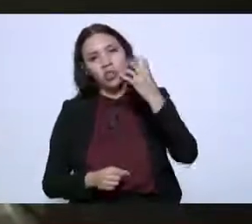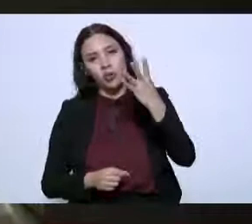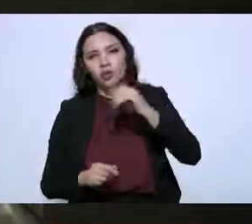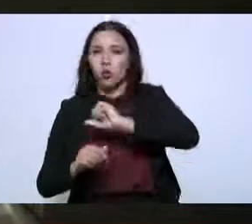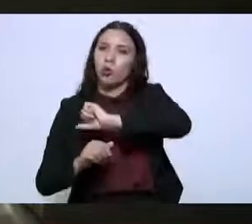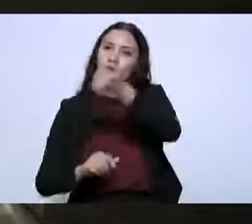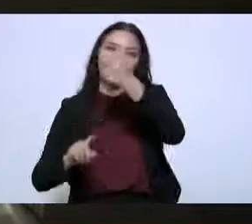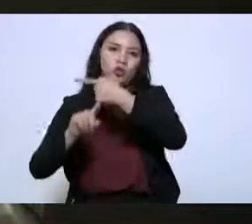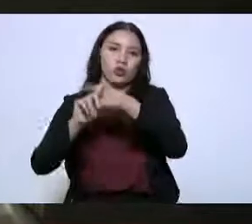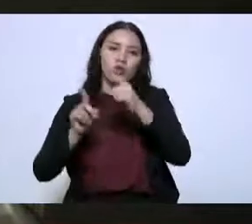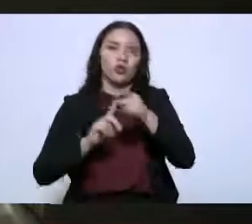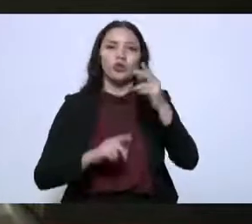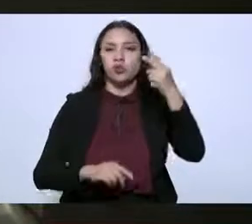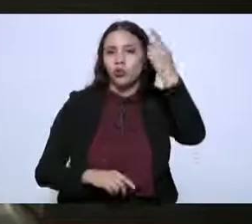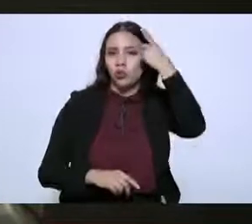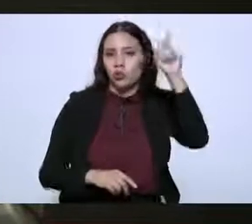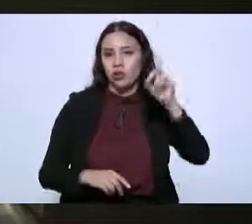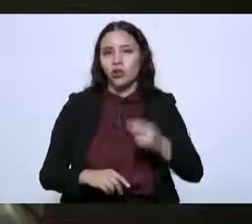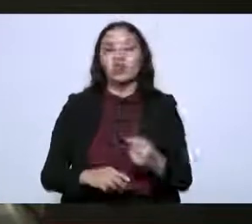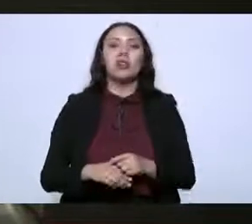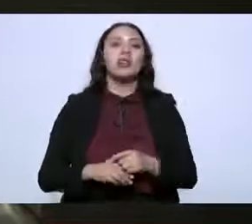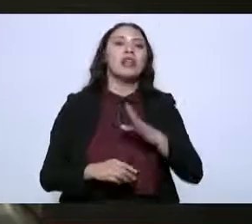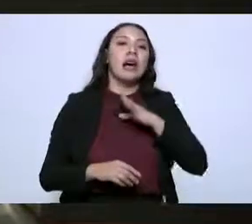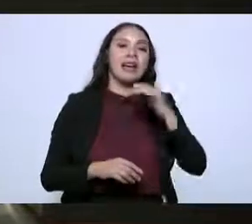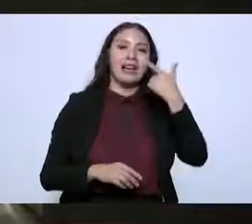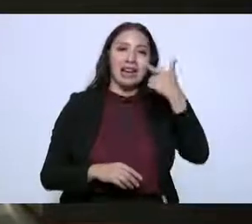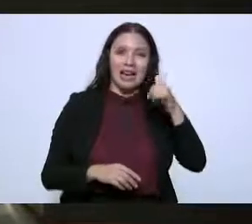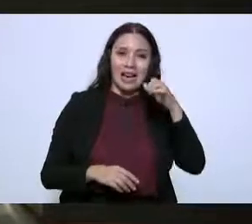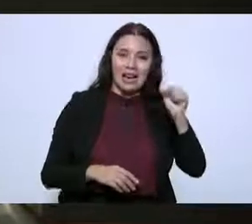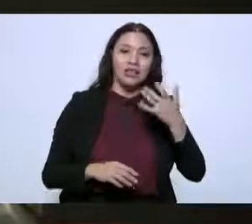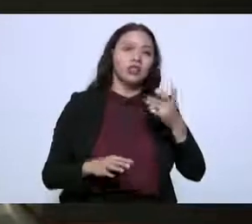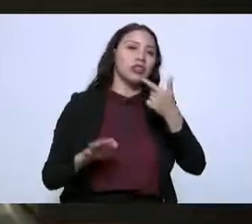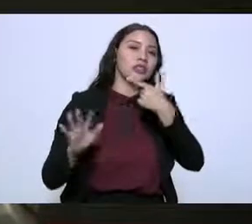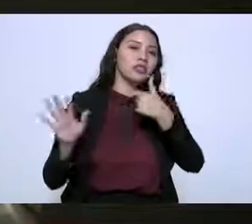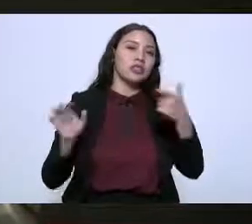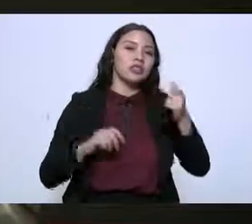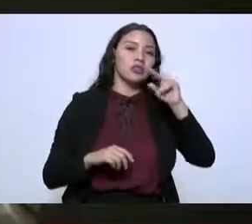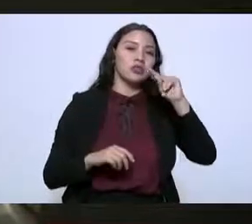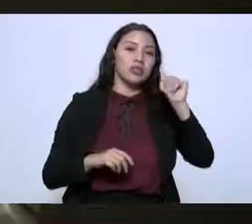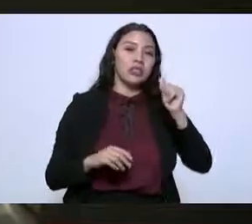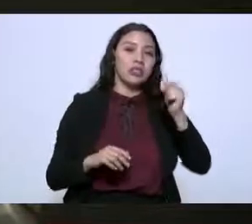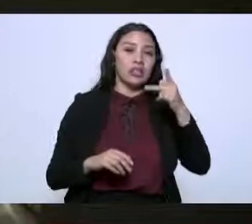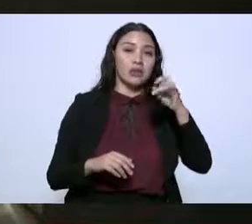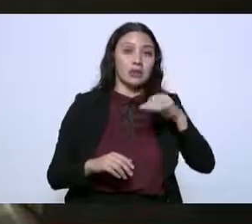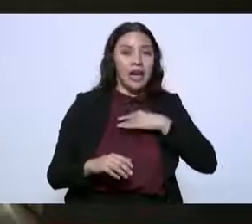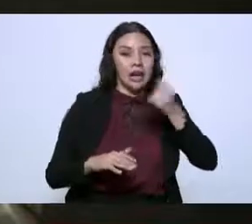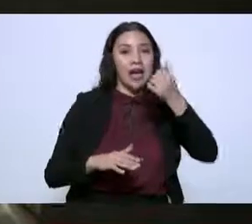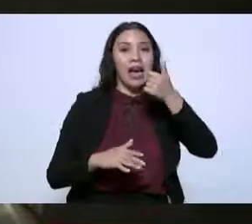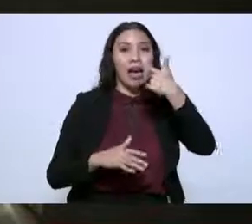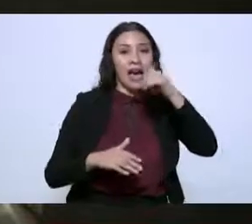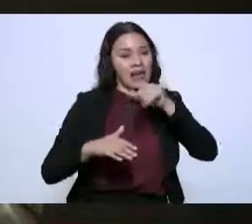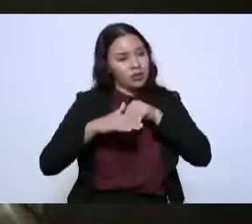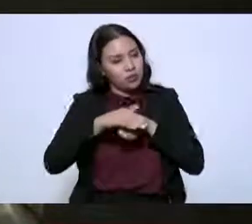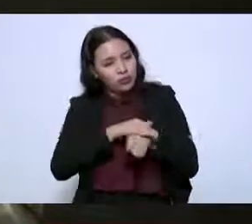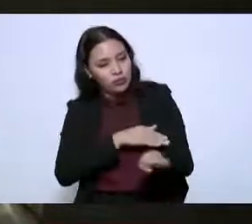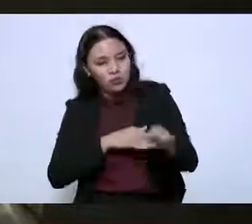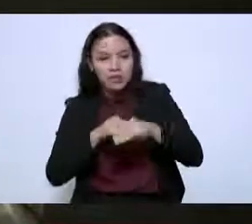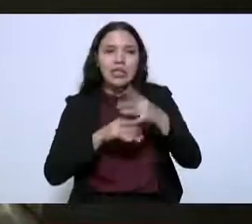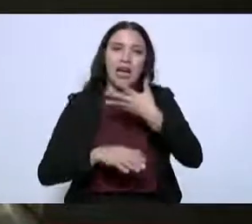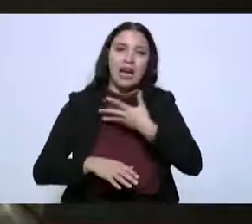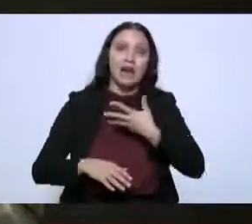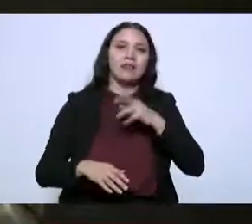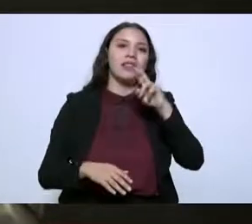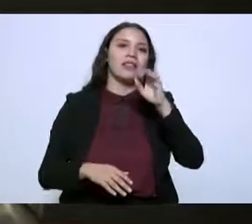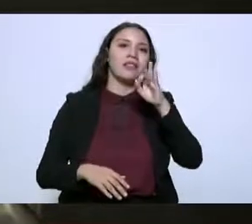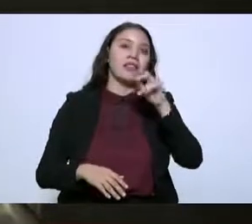167 estaciones de servicio de gas LP, 780 kilómetros de gasoducto, tiene una refinería, la